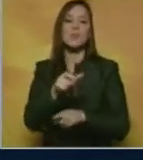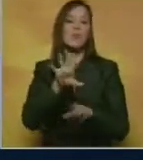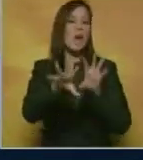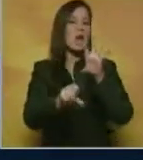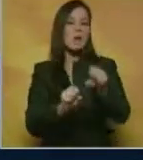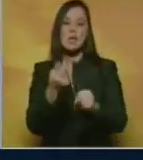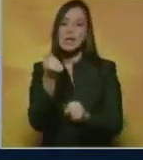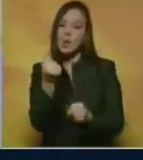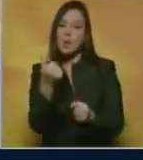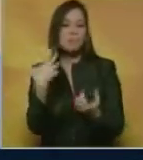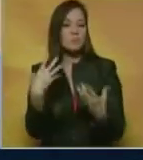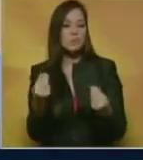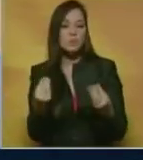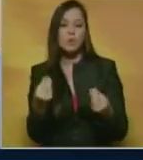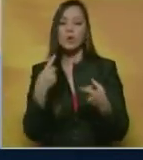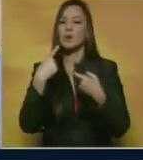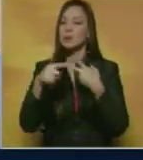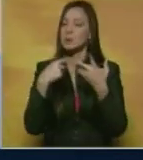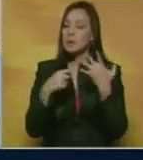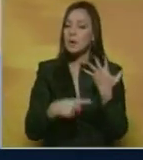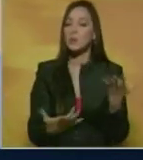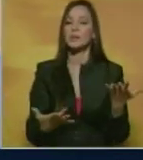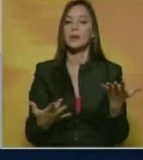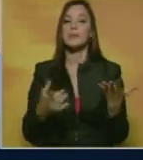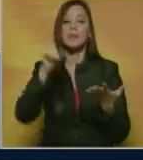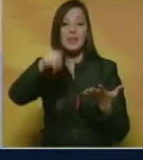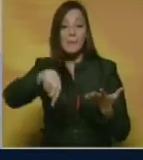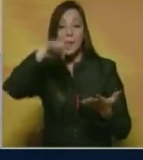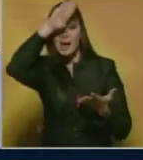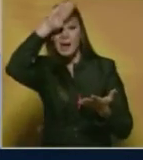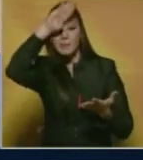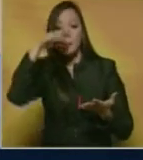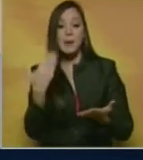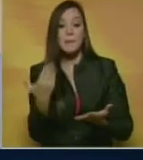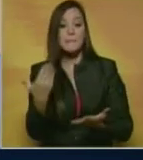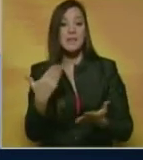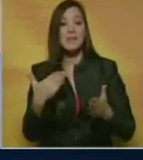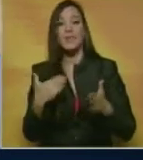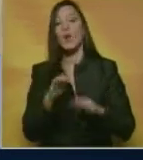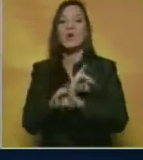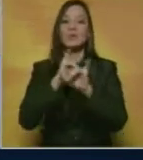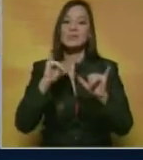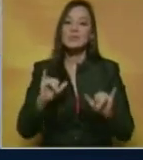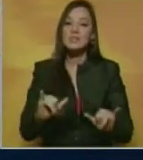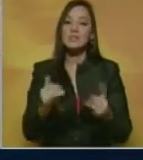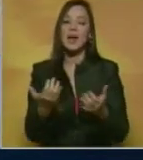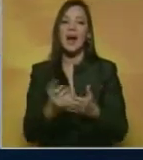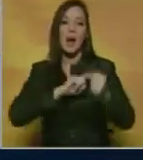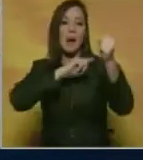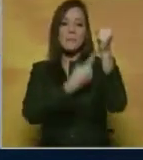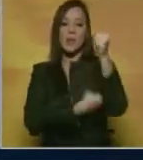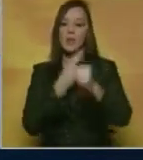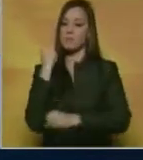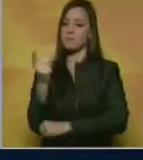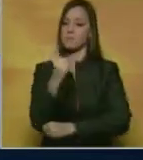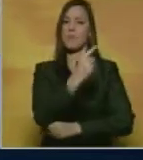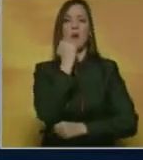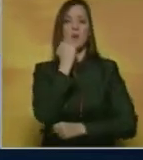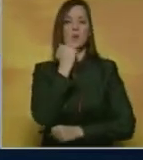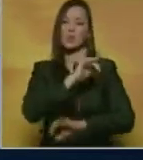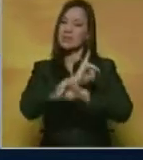económico mundial y sus consecuencias en la humanidad, al tiempo que pidió poner límites al uso del poder. La una mayor